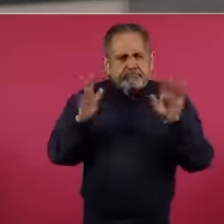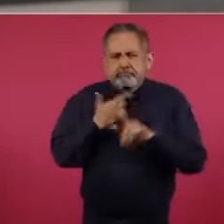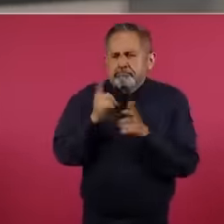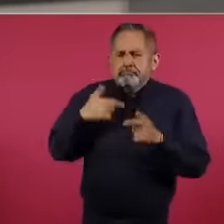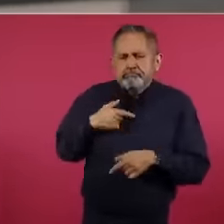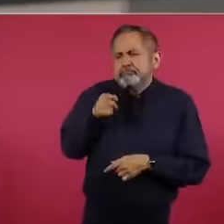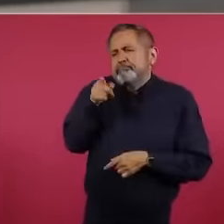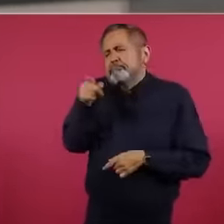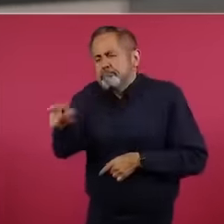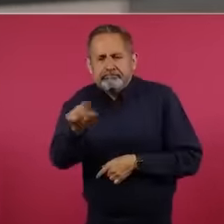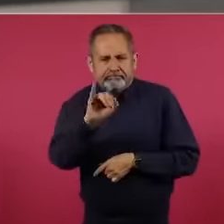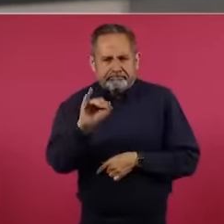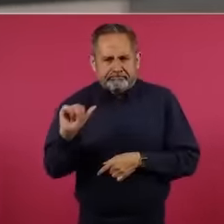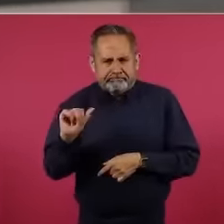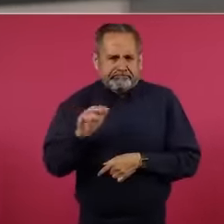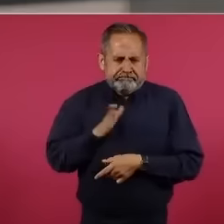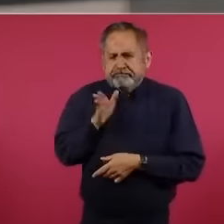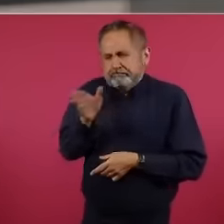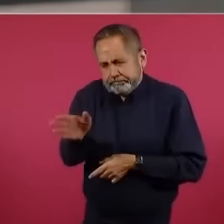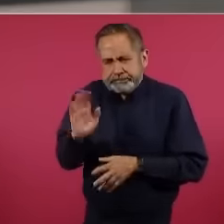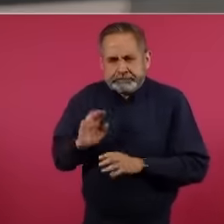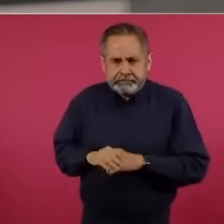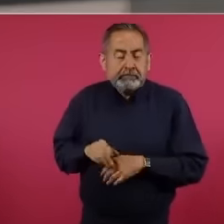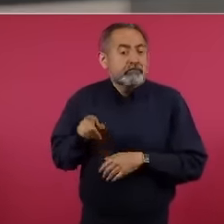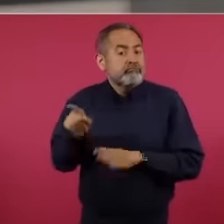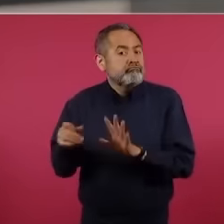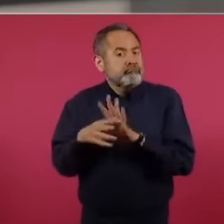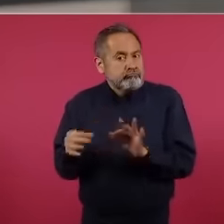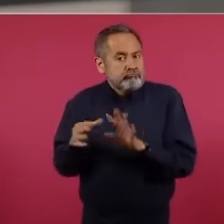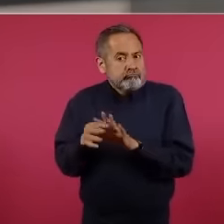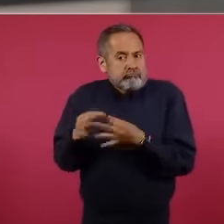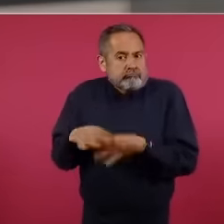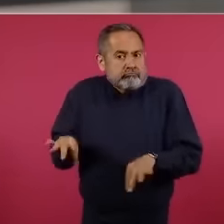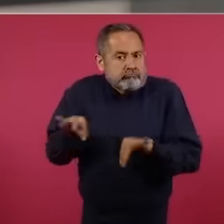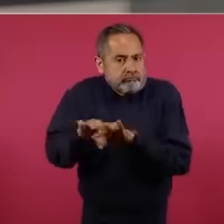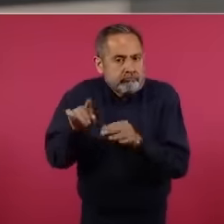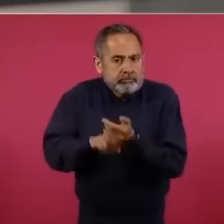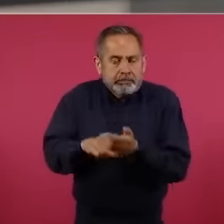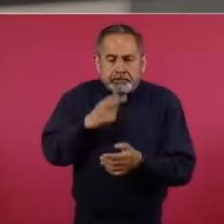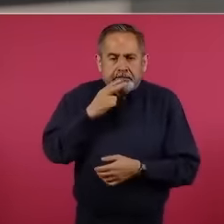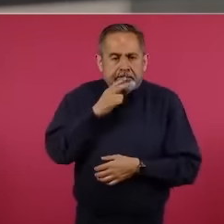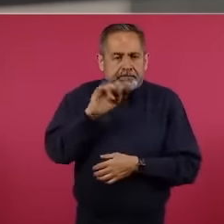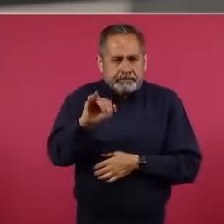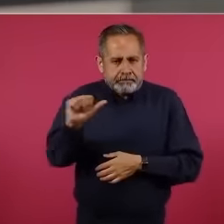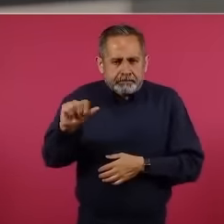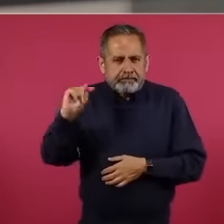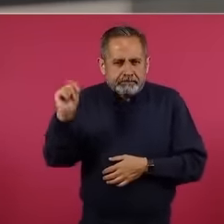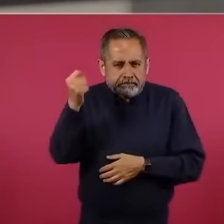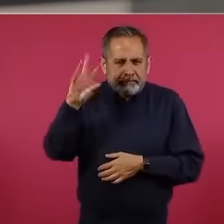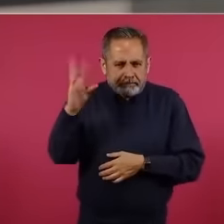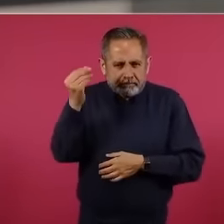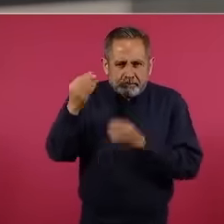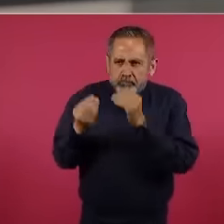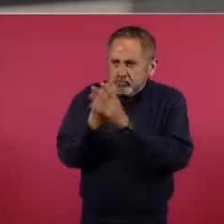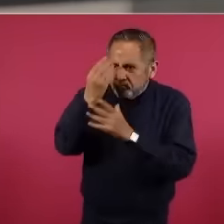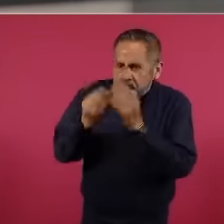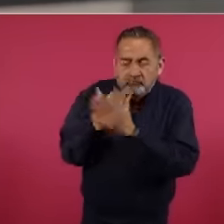Yo escogí la de inteligencia artificial. Ahí se hablaba de la importancia de la tecnología de forma